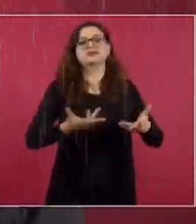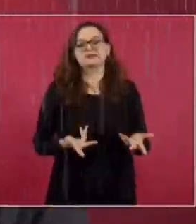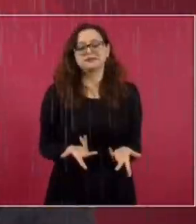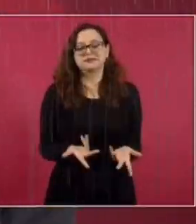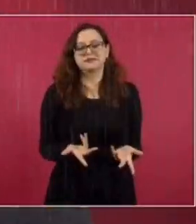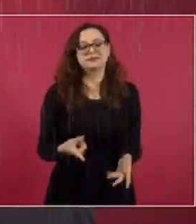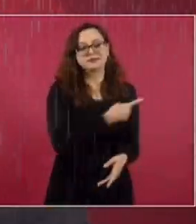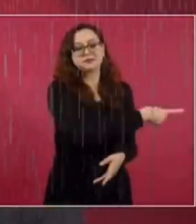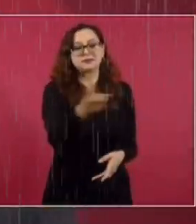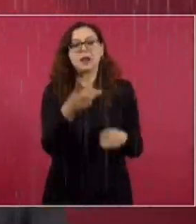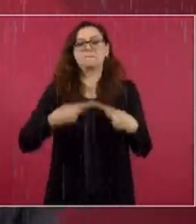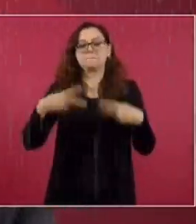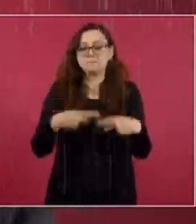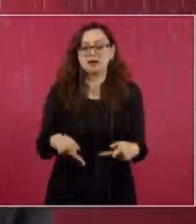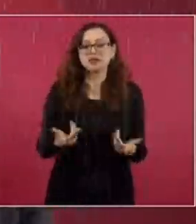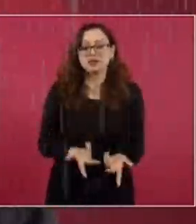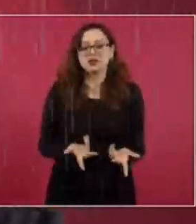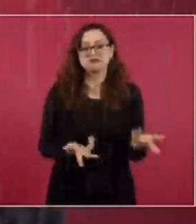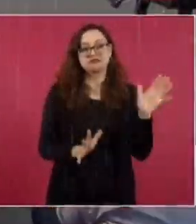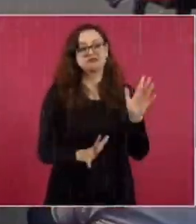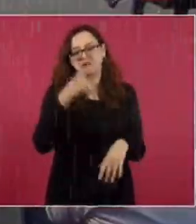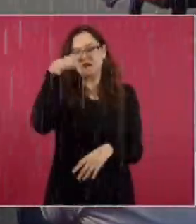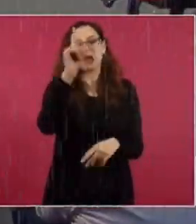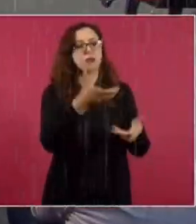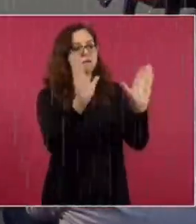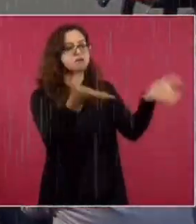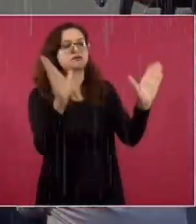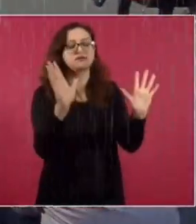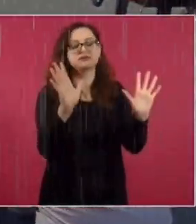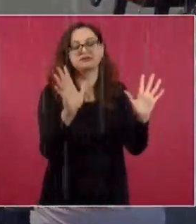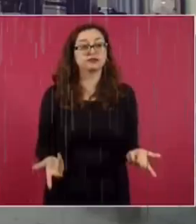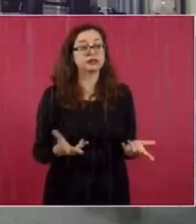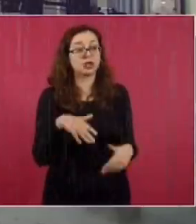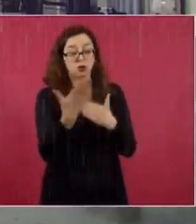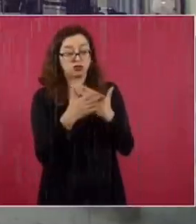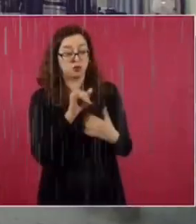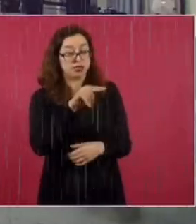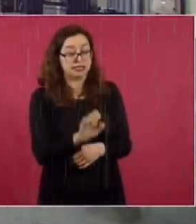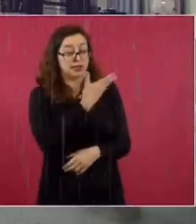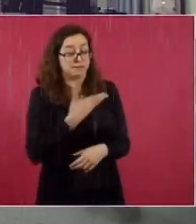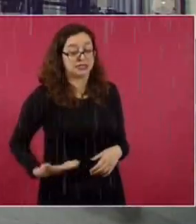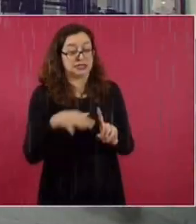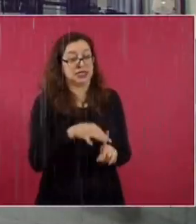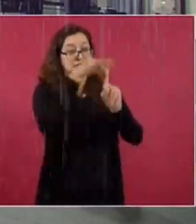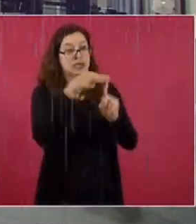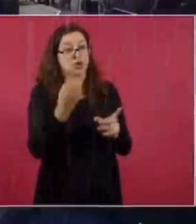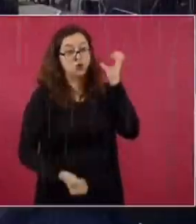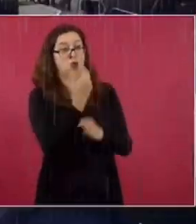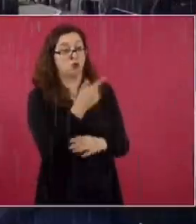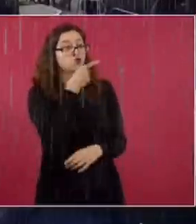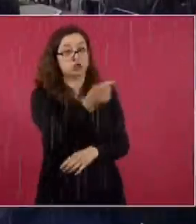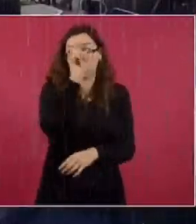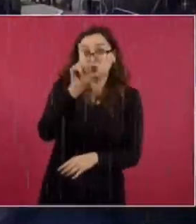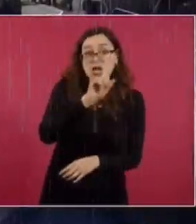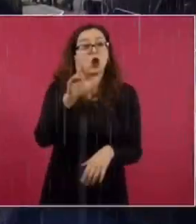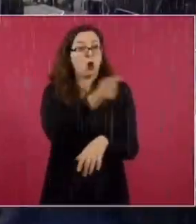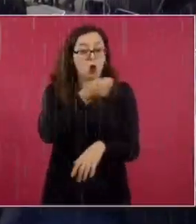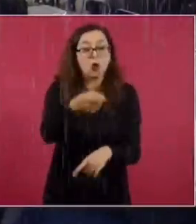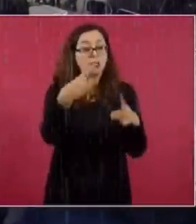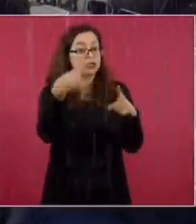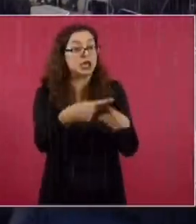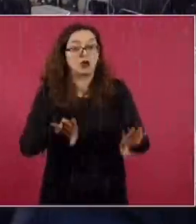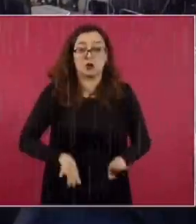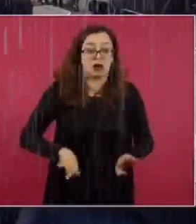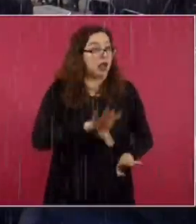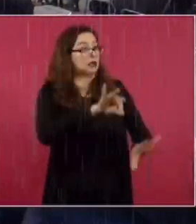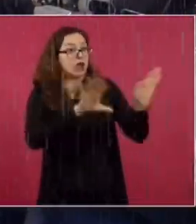los más susceptibles a ser manipulados caen. ¿Usted hará alguna especie de recomendación, sugerencia? ¿Hay perfiles para quien pueda llegar a suceder